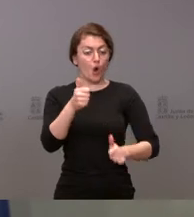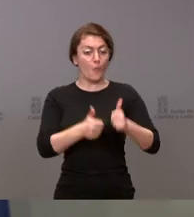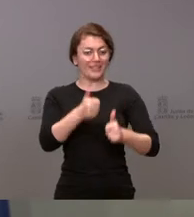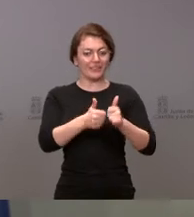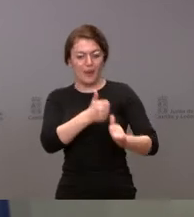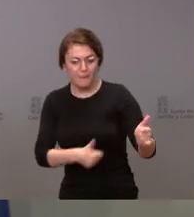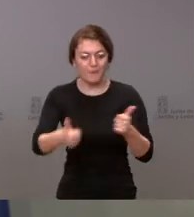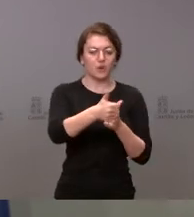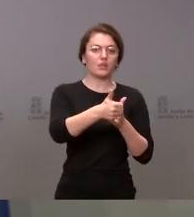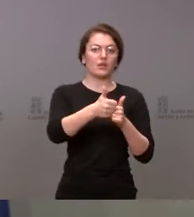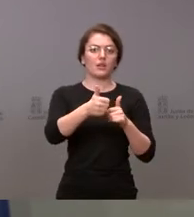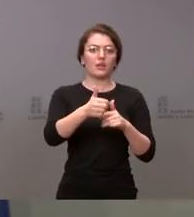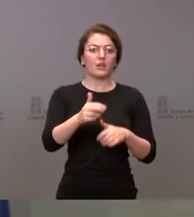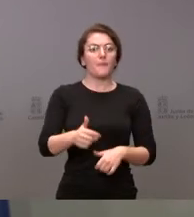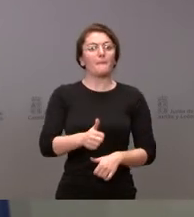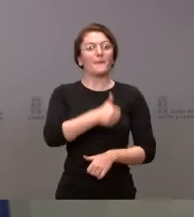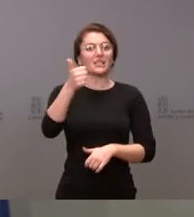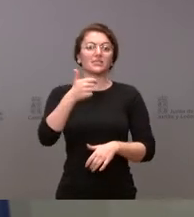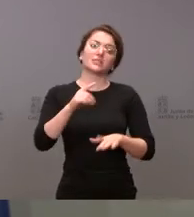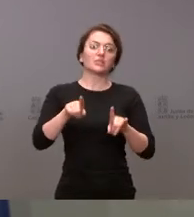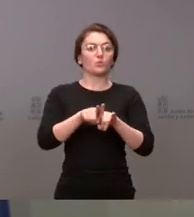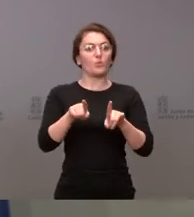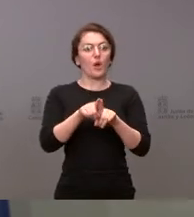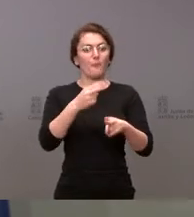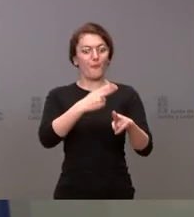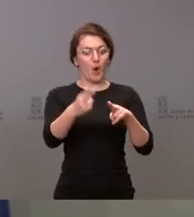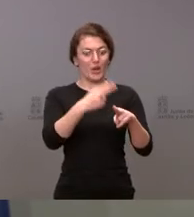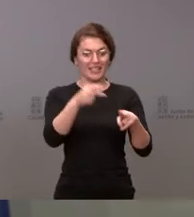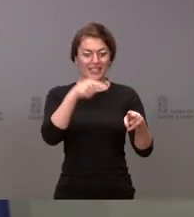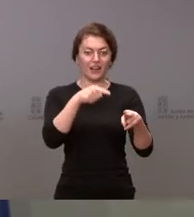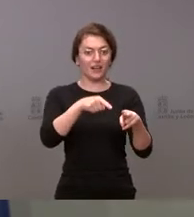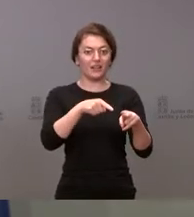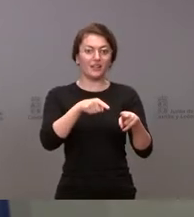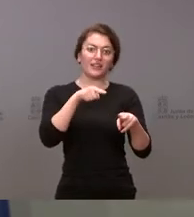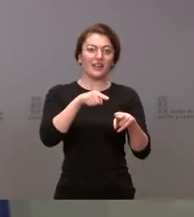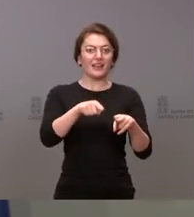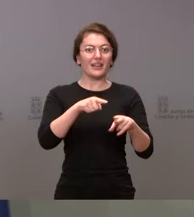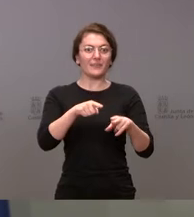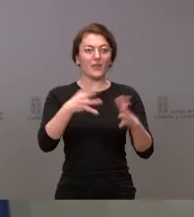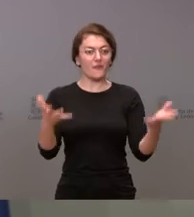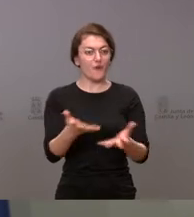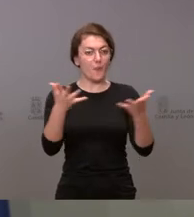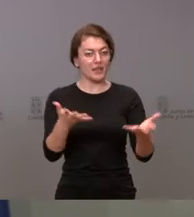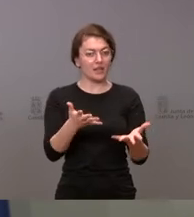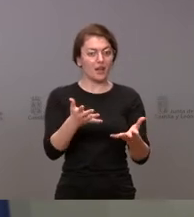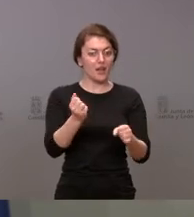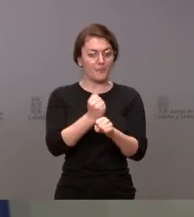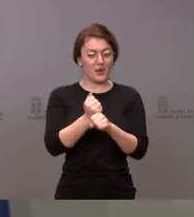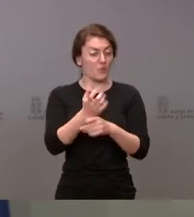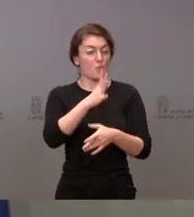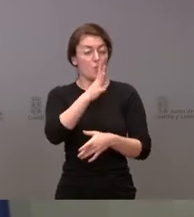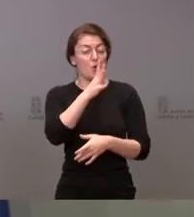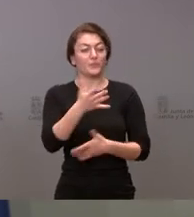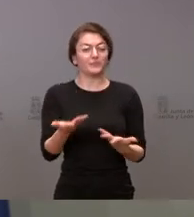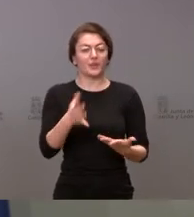mejora de las políticas que creen empleo y puestos de trabajo. De hecho, se da la singularidad en esta ocasión de que estamos apreciando una